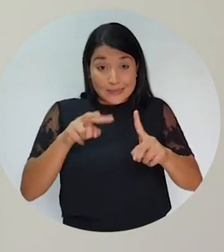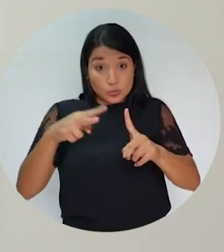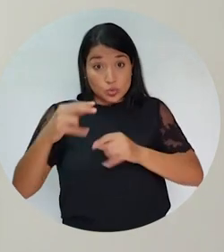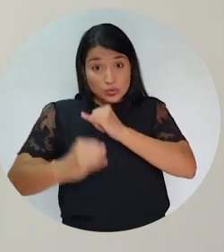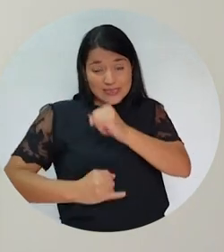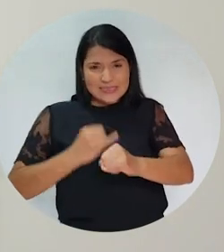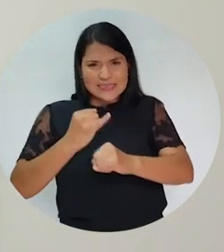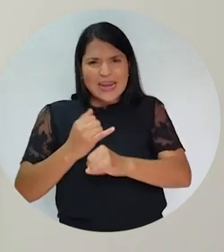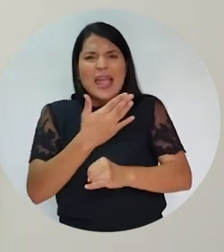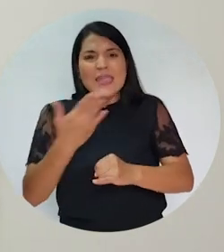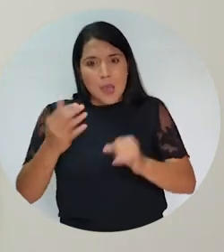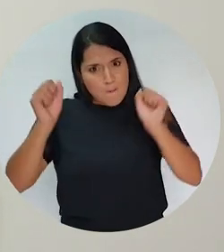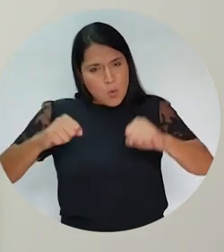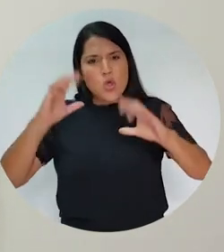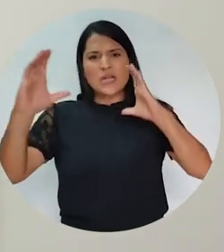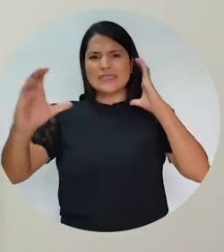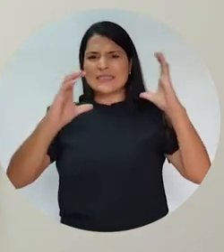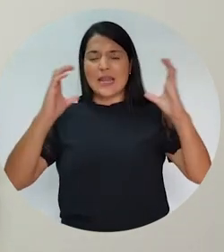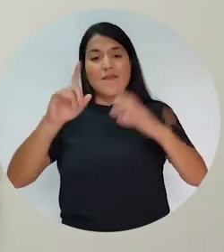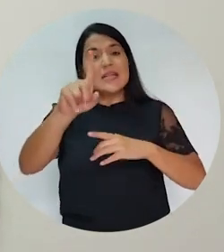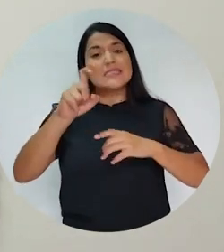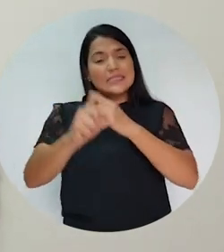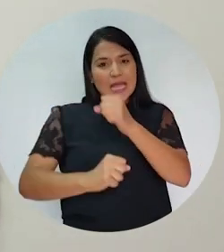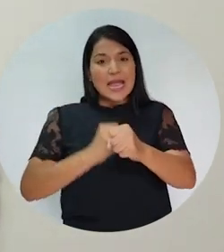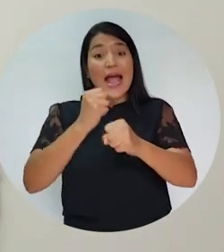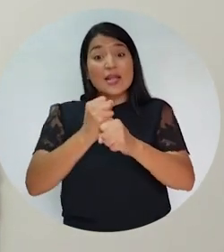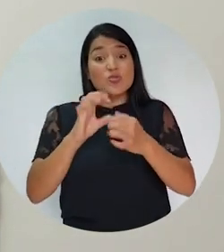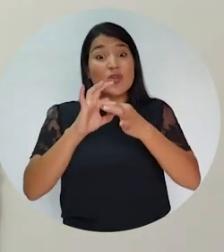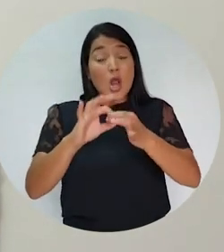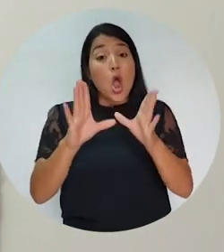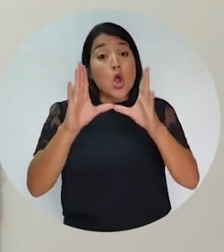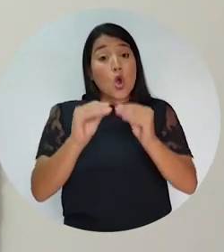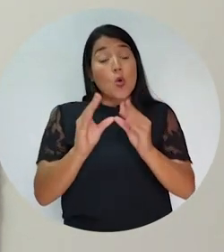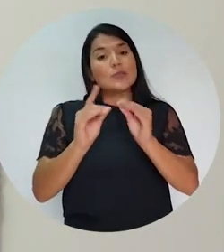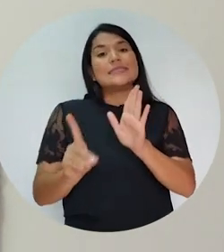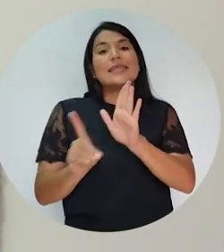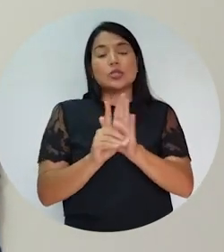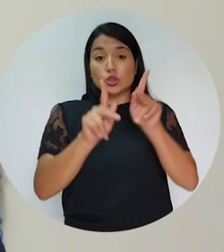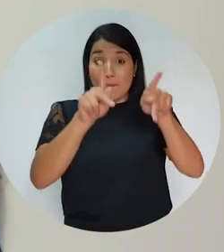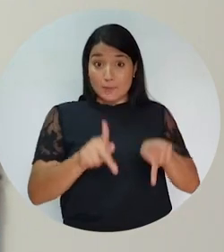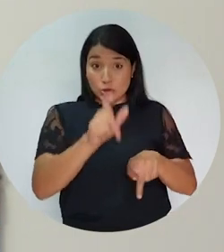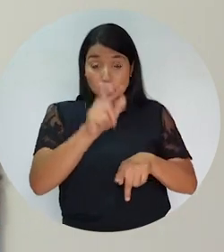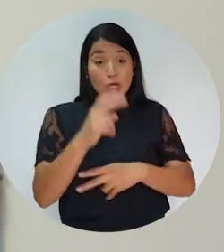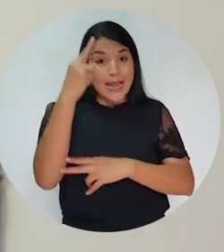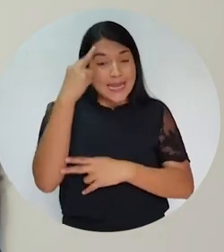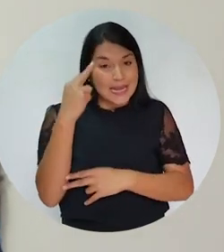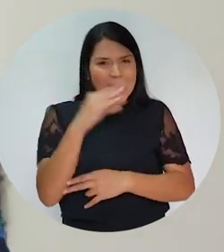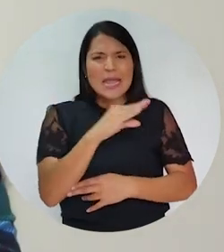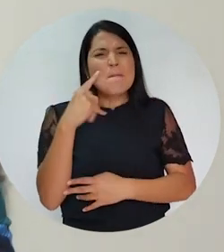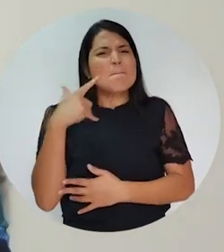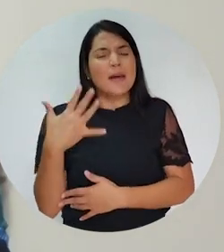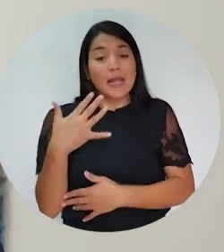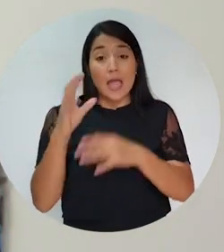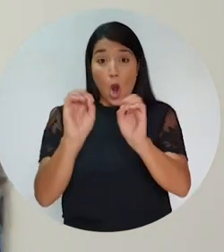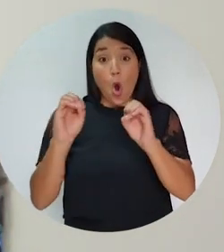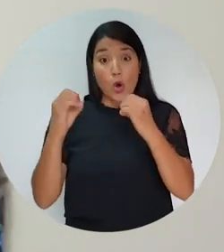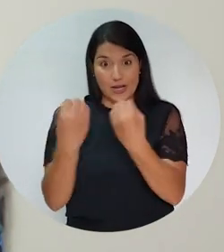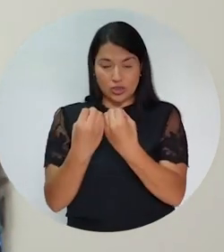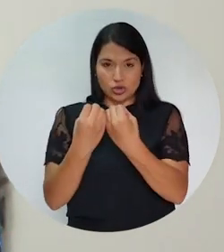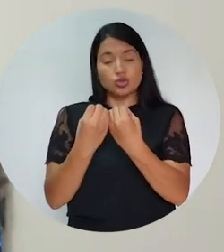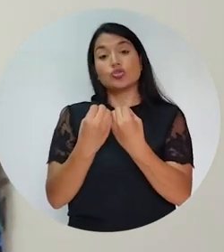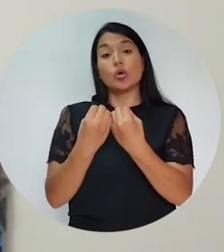a nivel internacional la conmemoración de los 100 años de la Convención de los Derechos del Negro y para que la